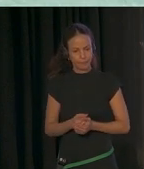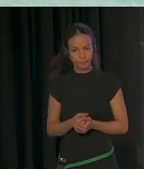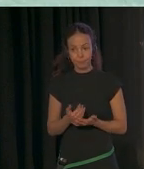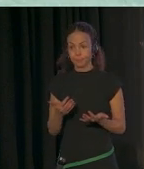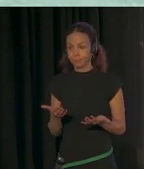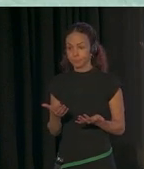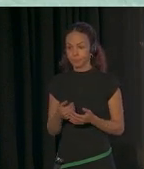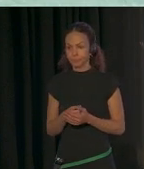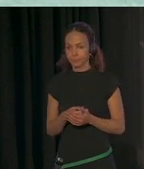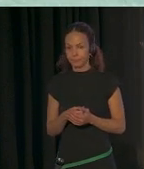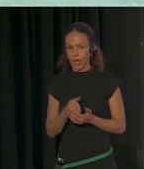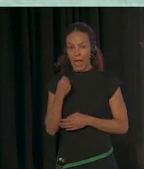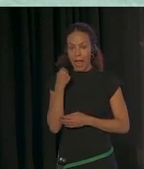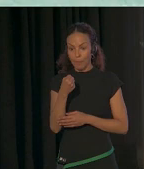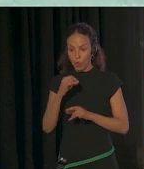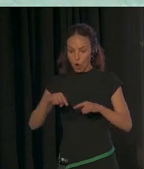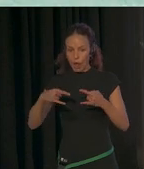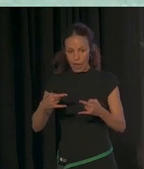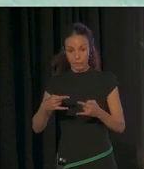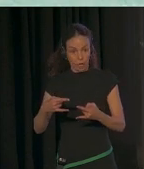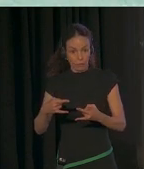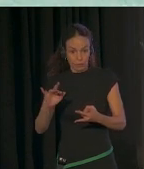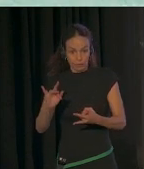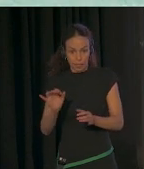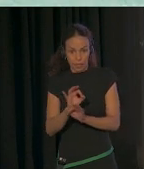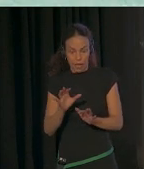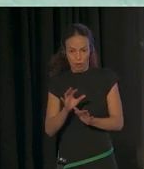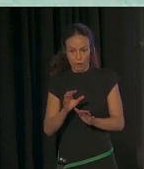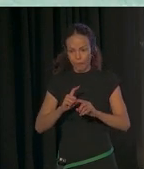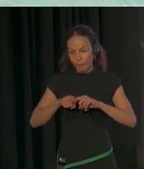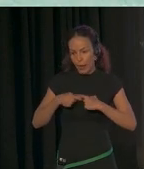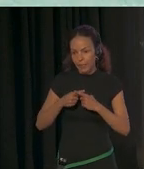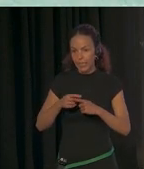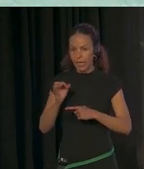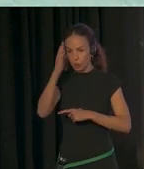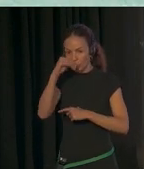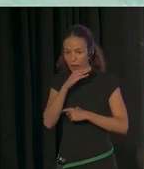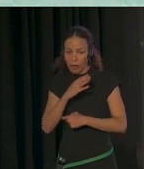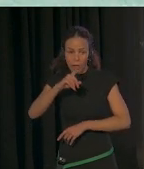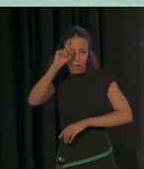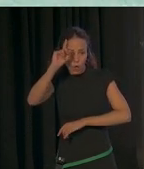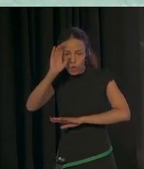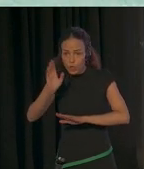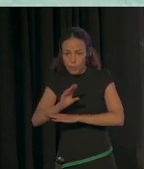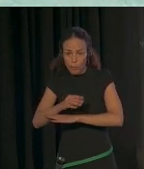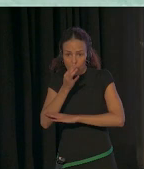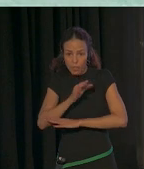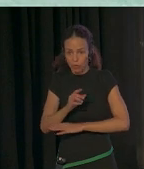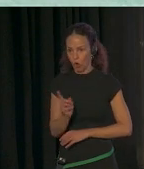tener algún apoyo extra, no porque sean familias o padres que no saben cómo criar a un niño,